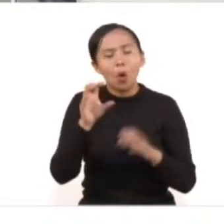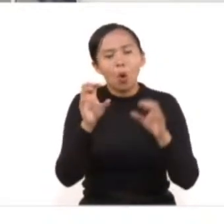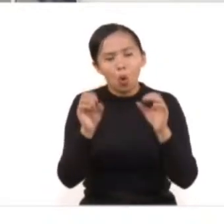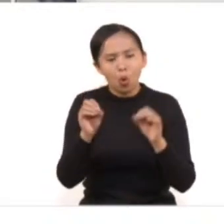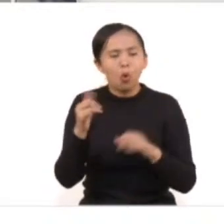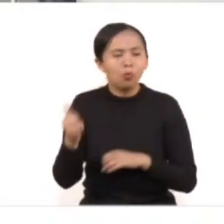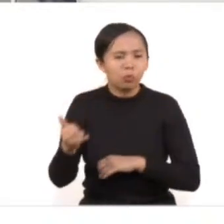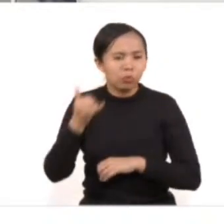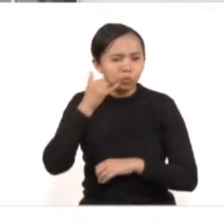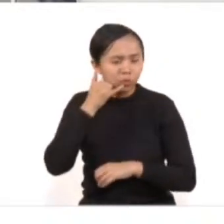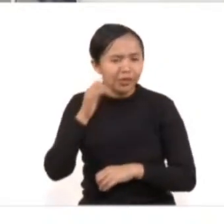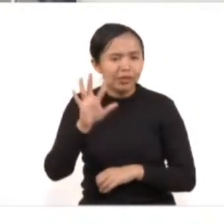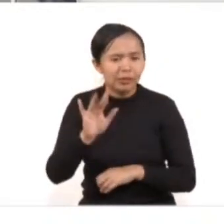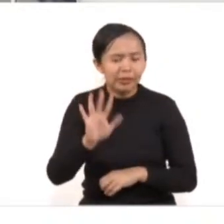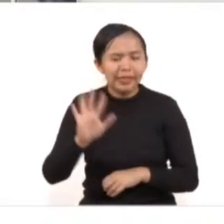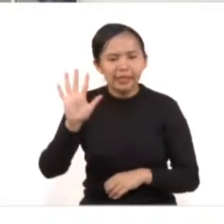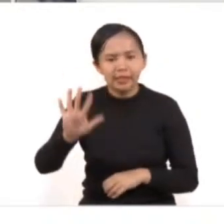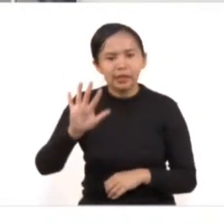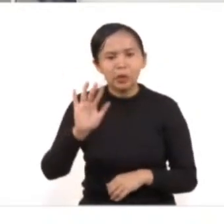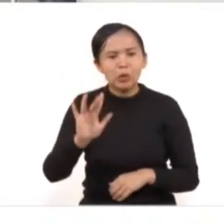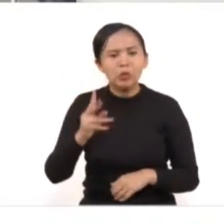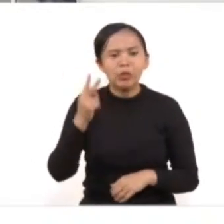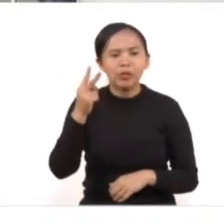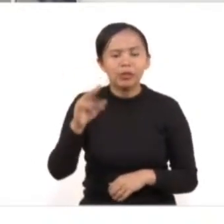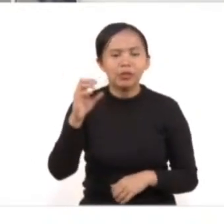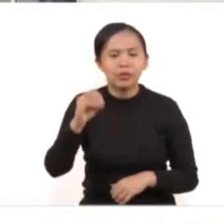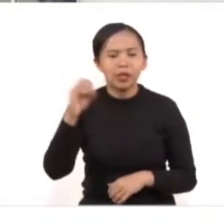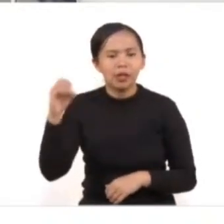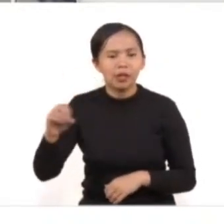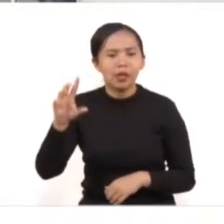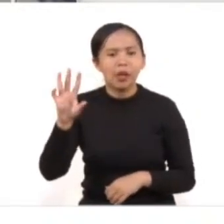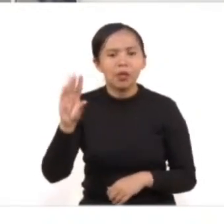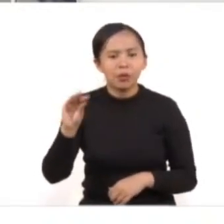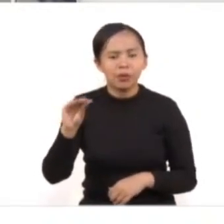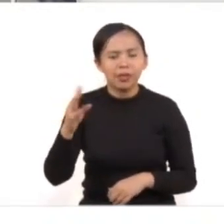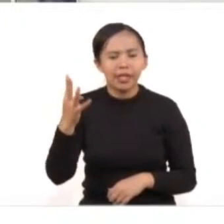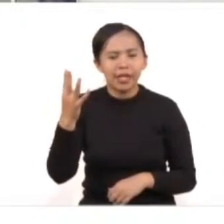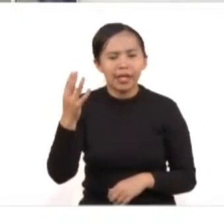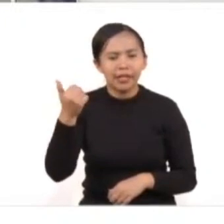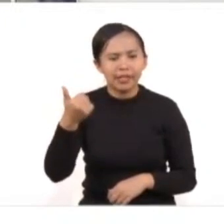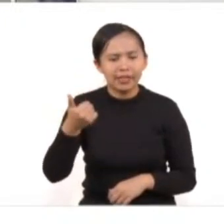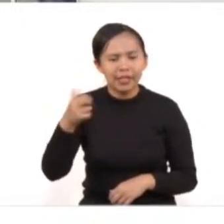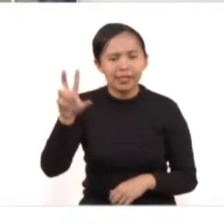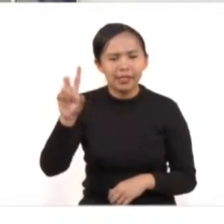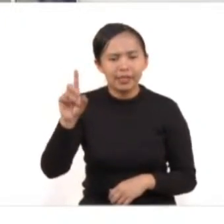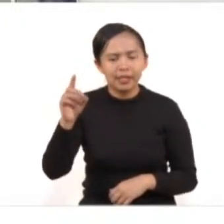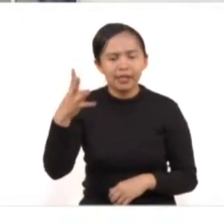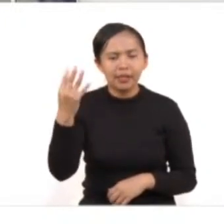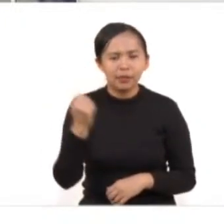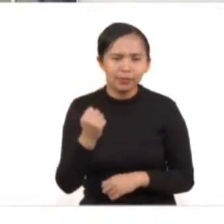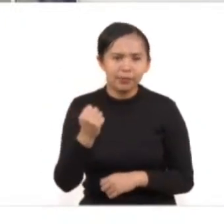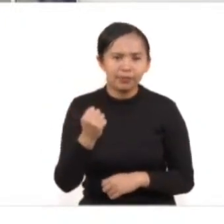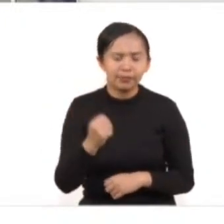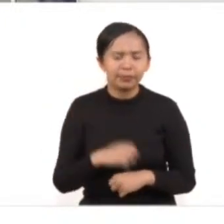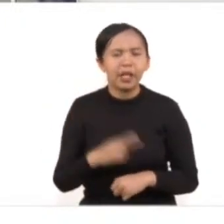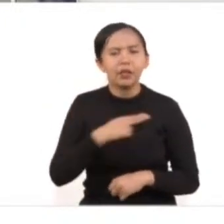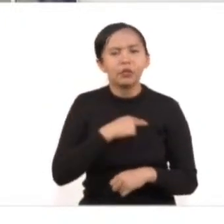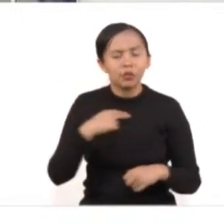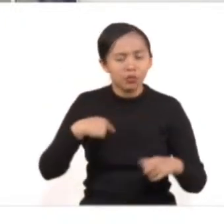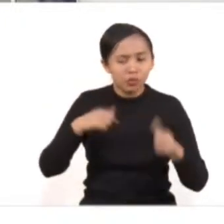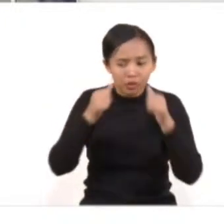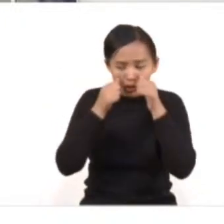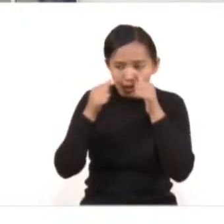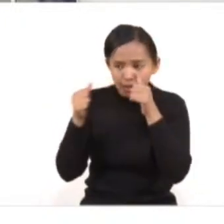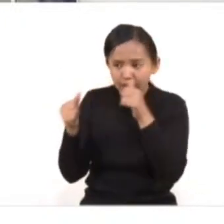55-52-0096-39. Estamos dando atención prioritaria